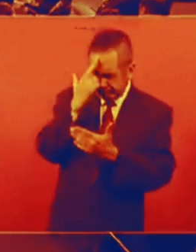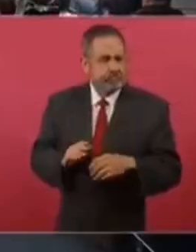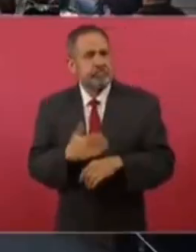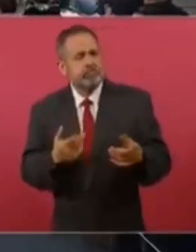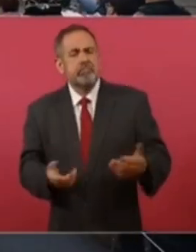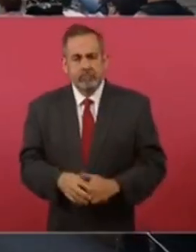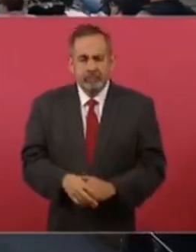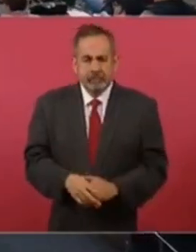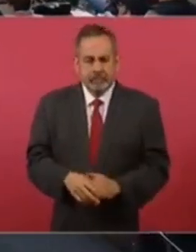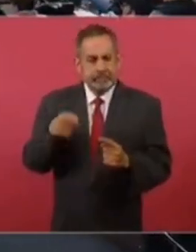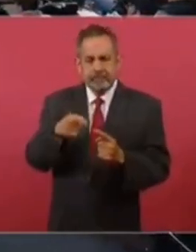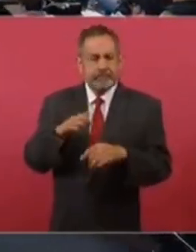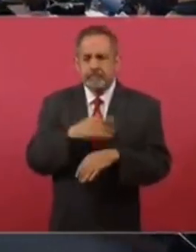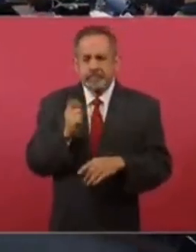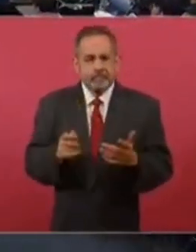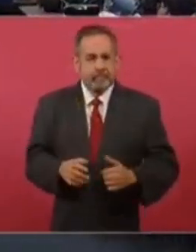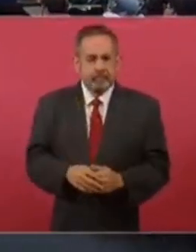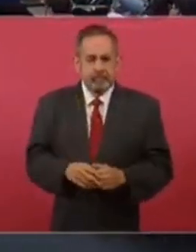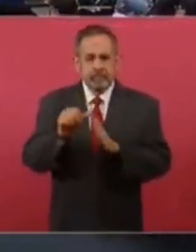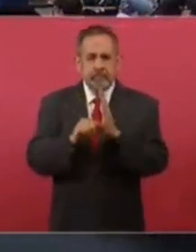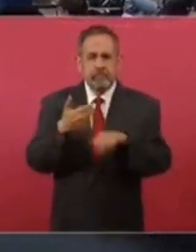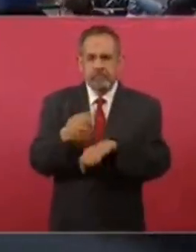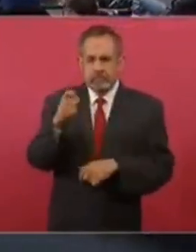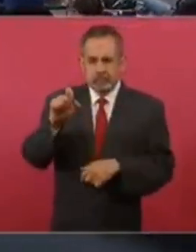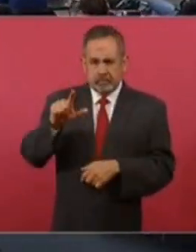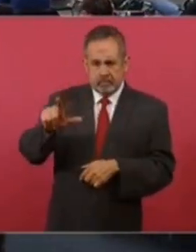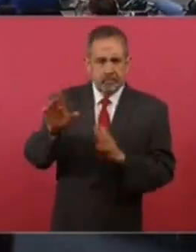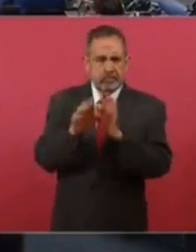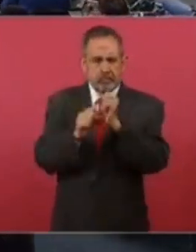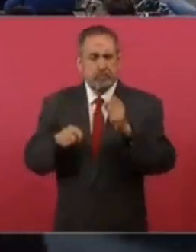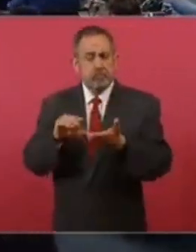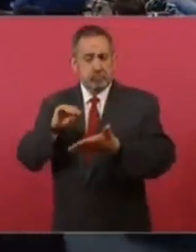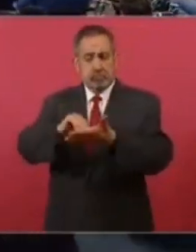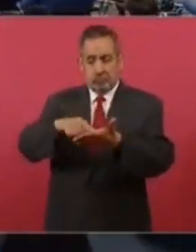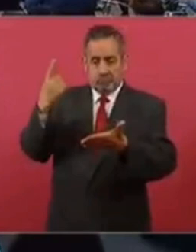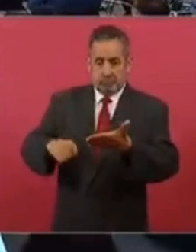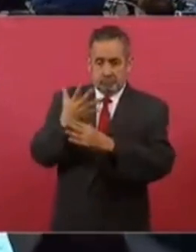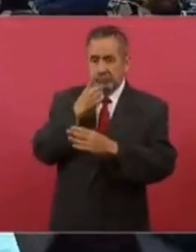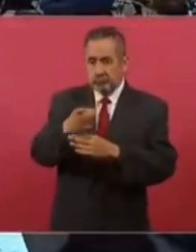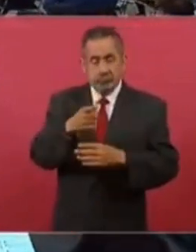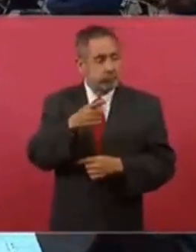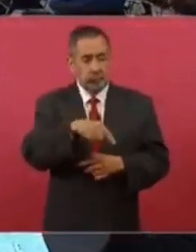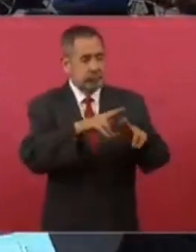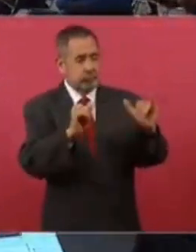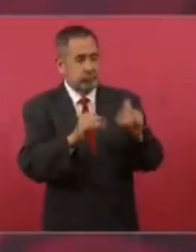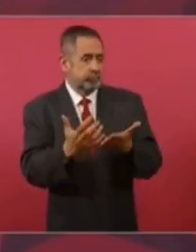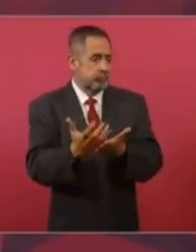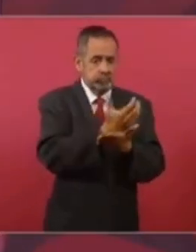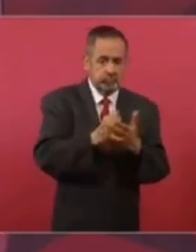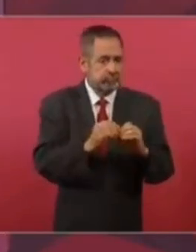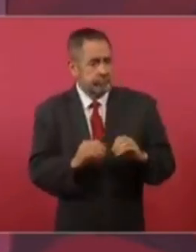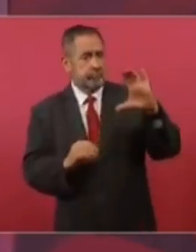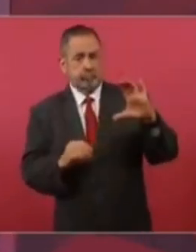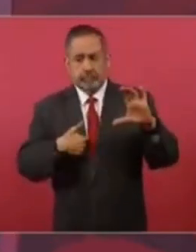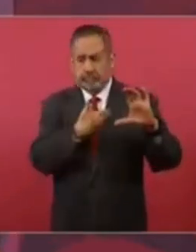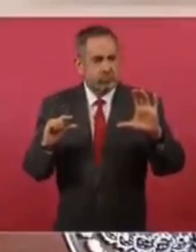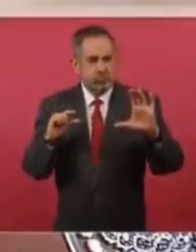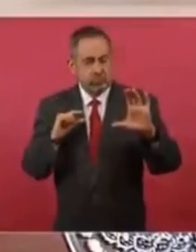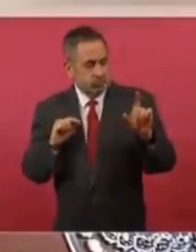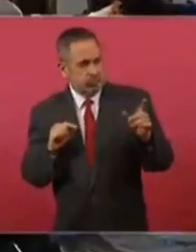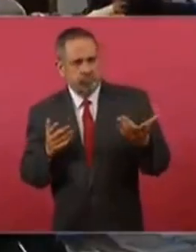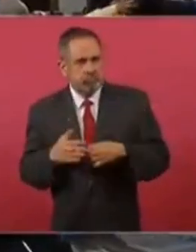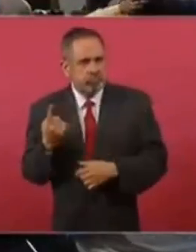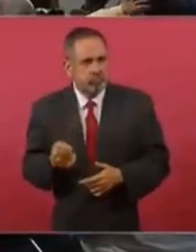Constitución. En especial por qué violan el artículo 127 de la Constitución que establece que nadie debe ganar más que el presidente de la República.